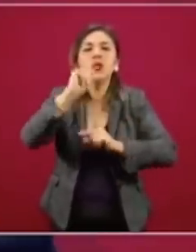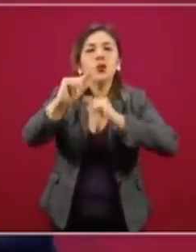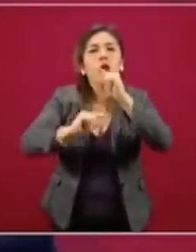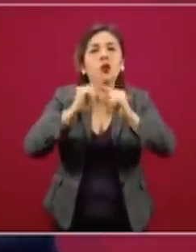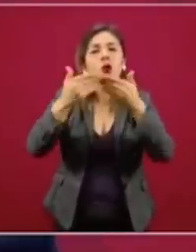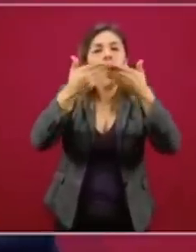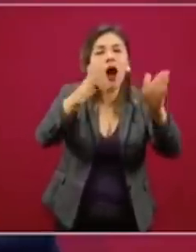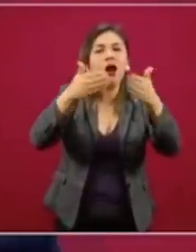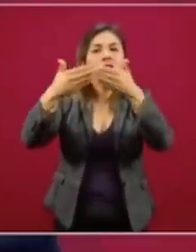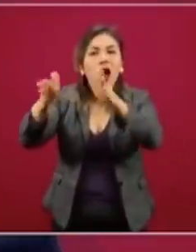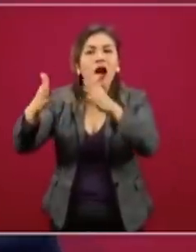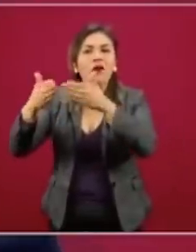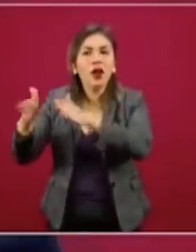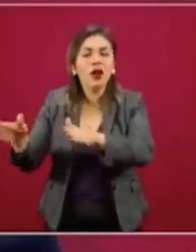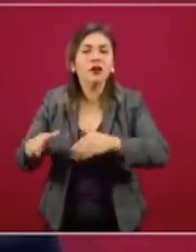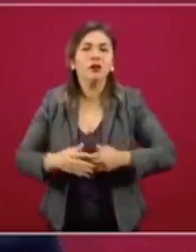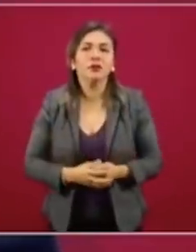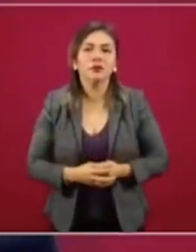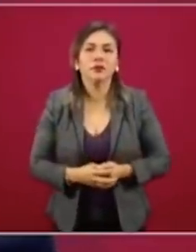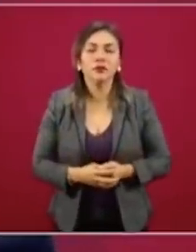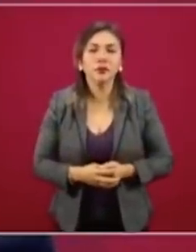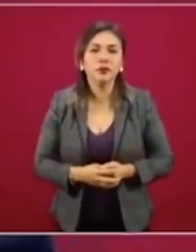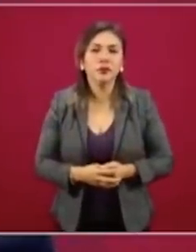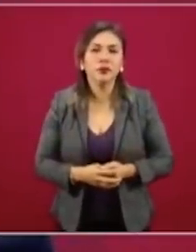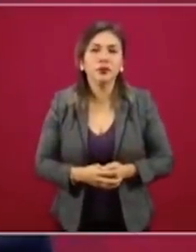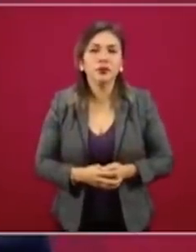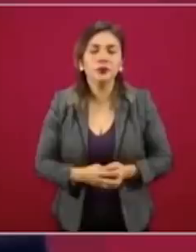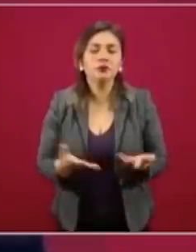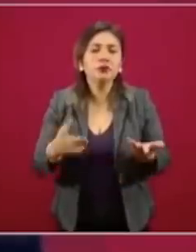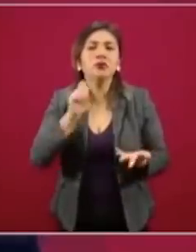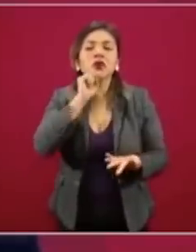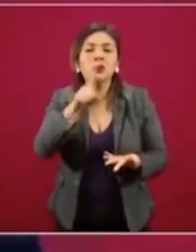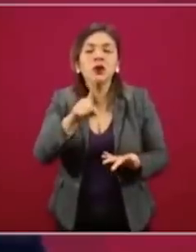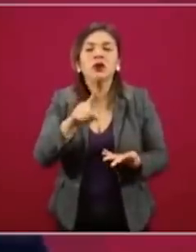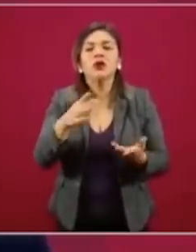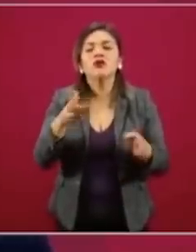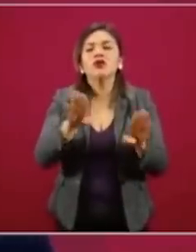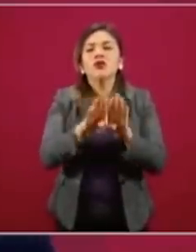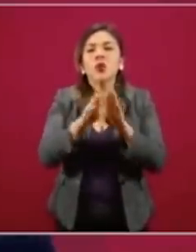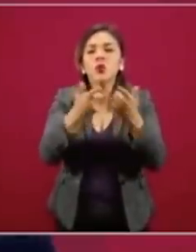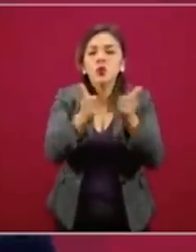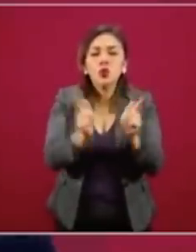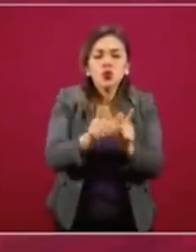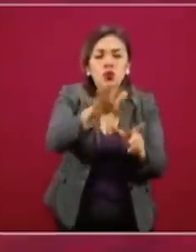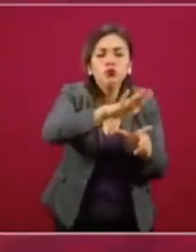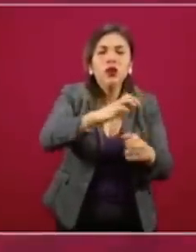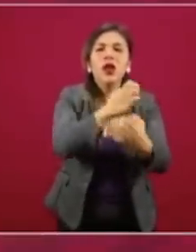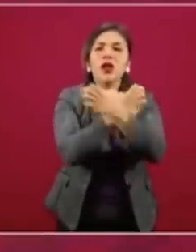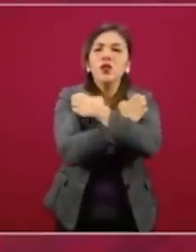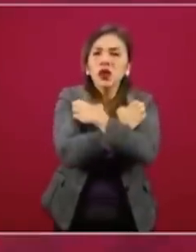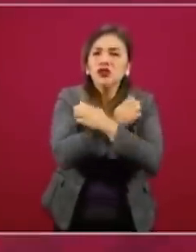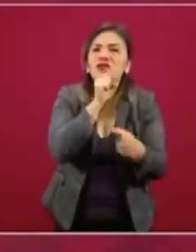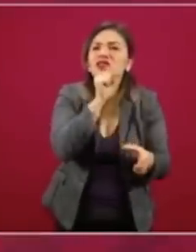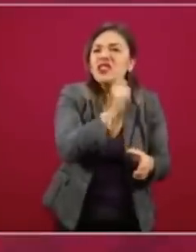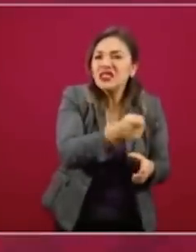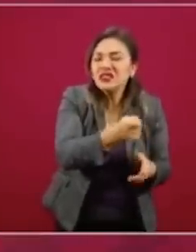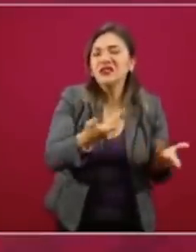sectores como el educativo,